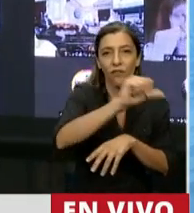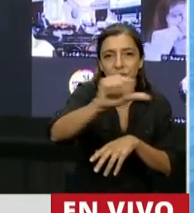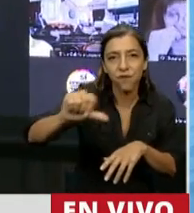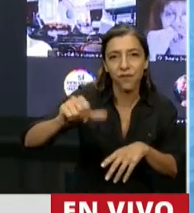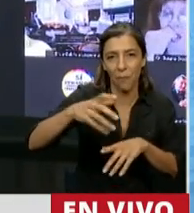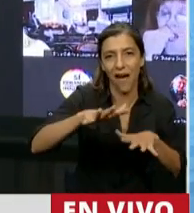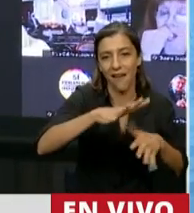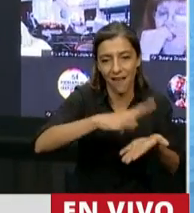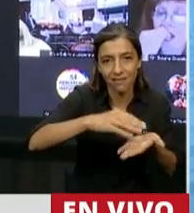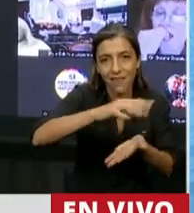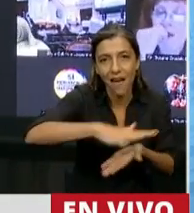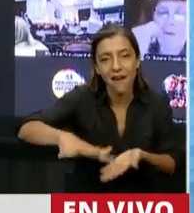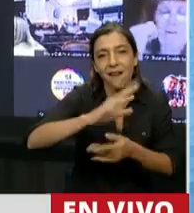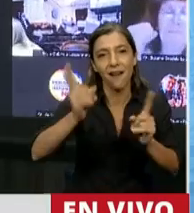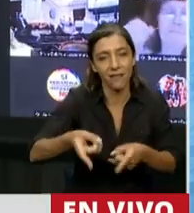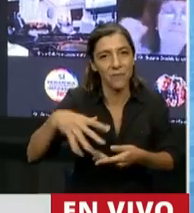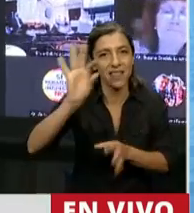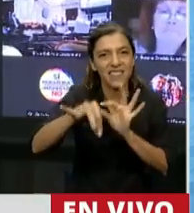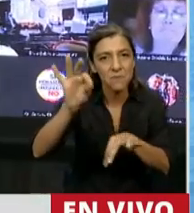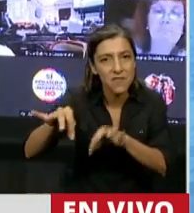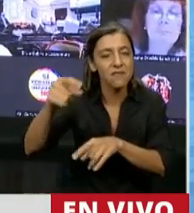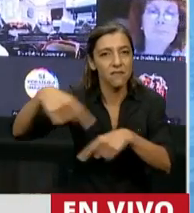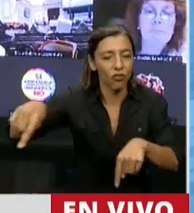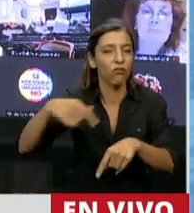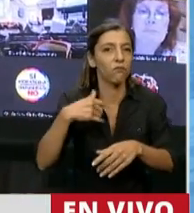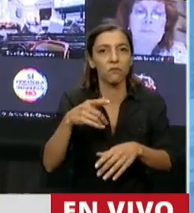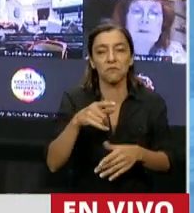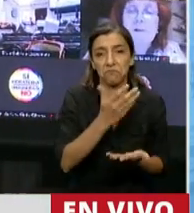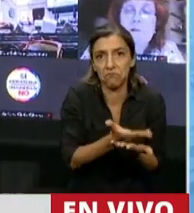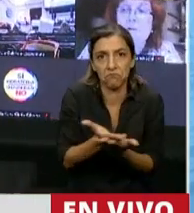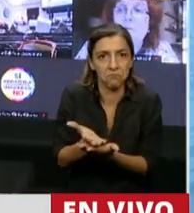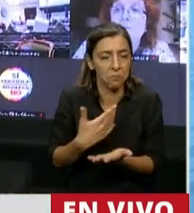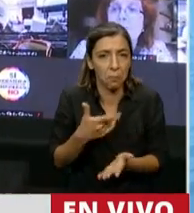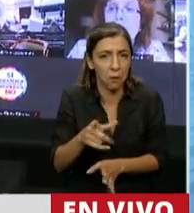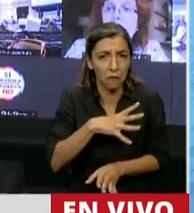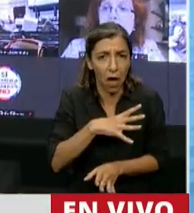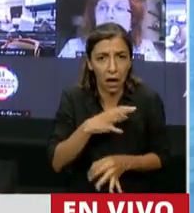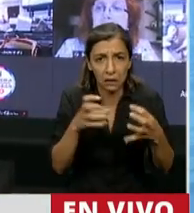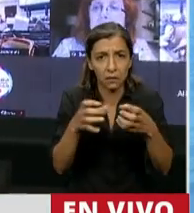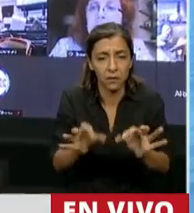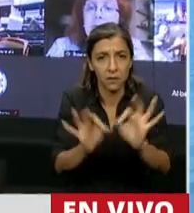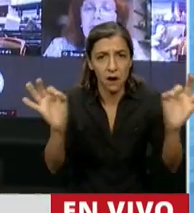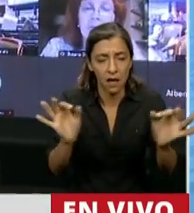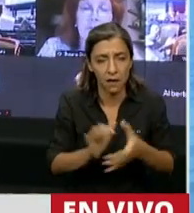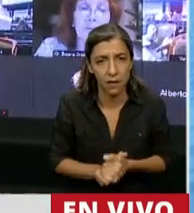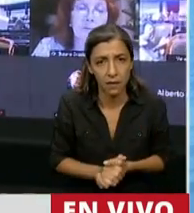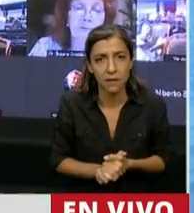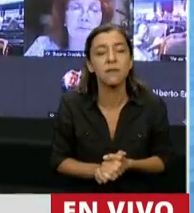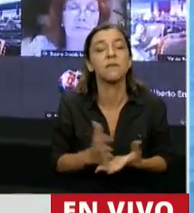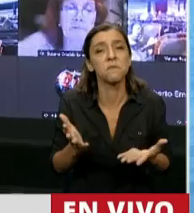y de semillas. Y la verdad que ni siquiera han sido puestos en tratamiento, pero sí se han puesto en tratamiento